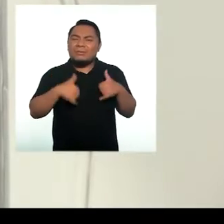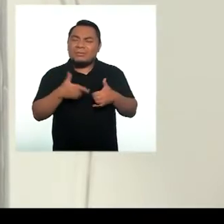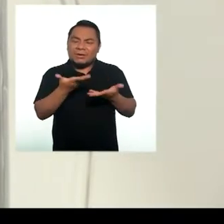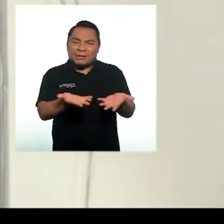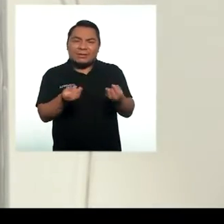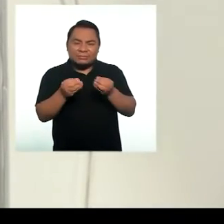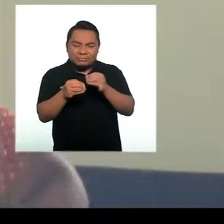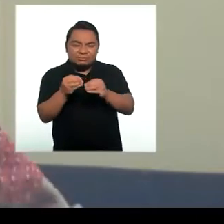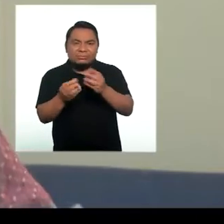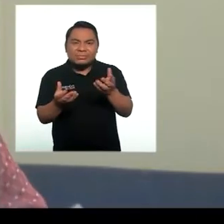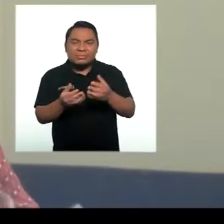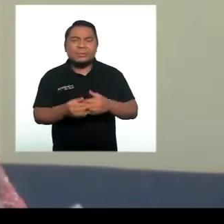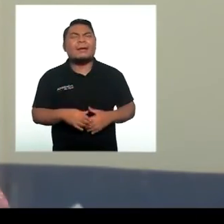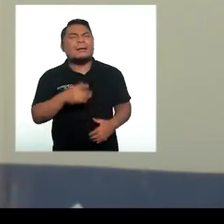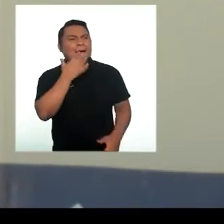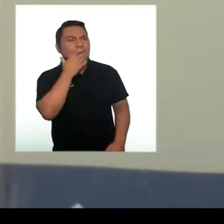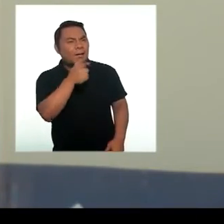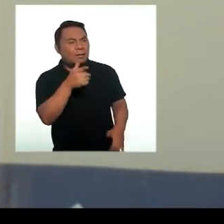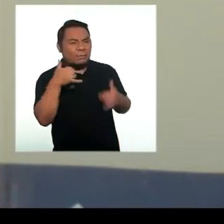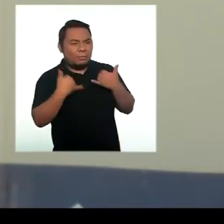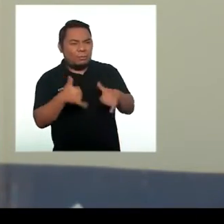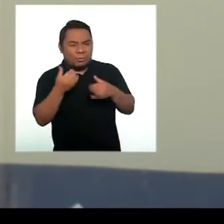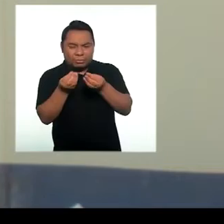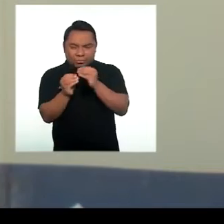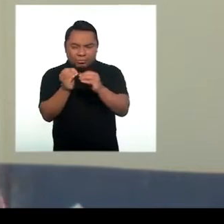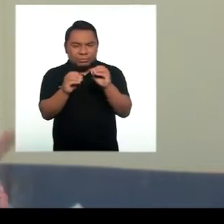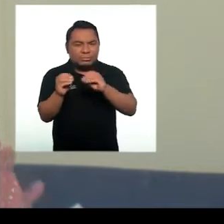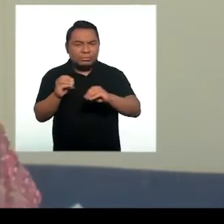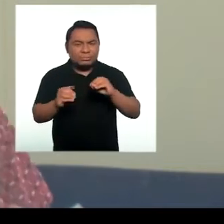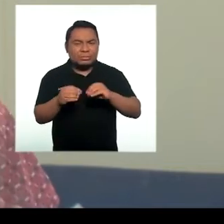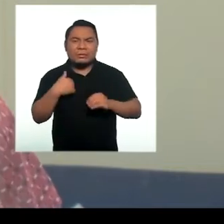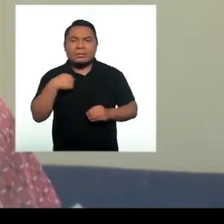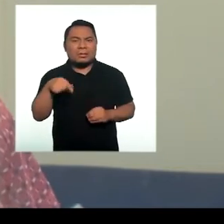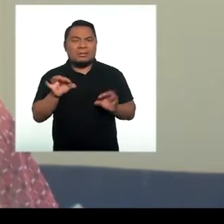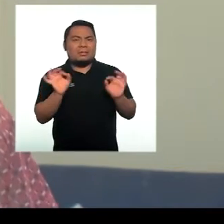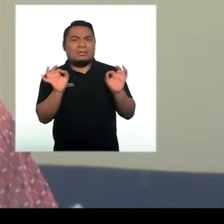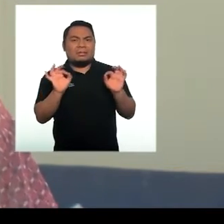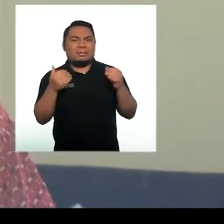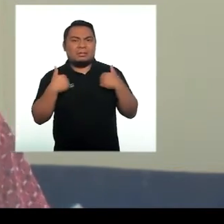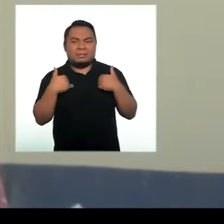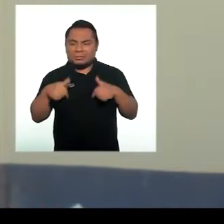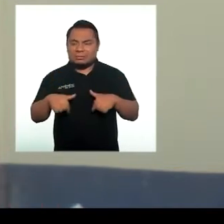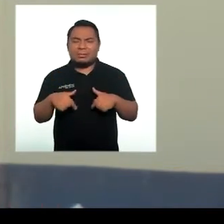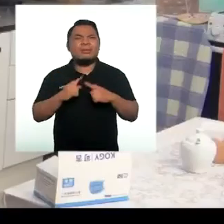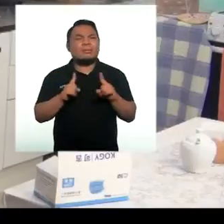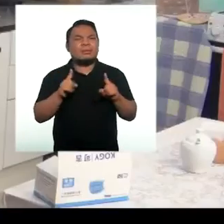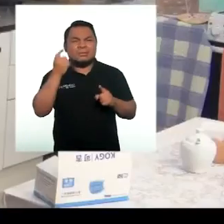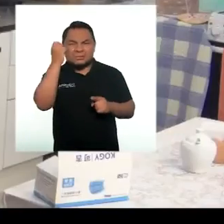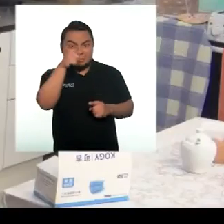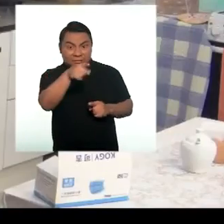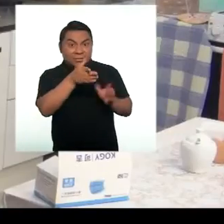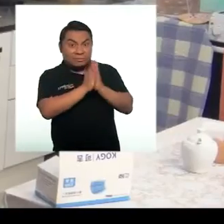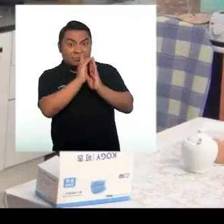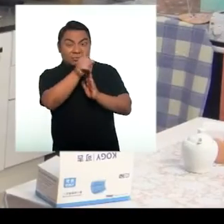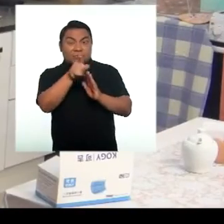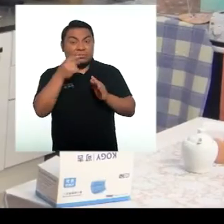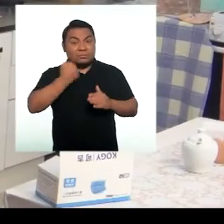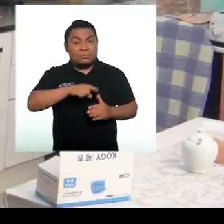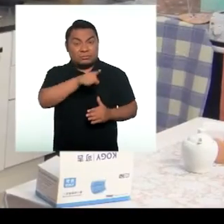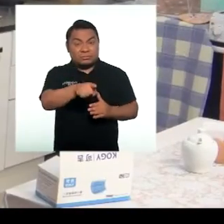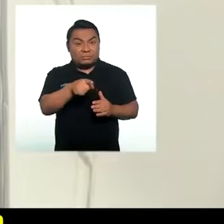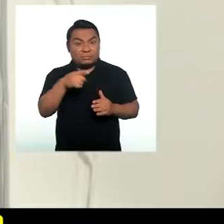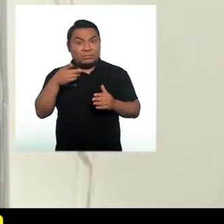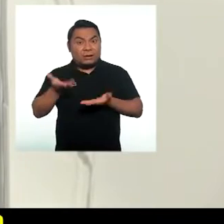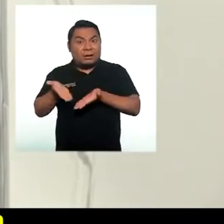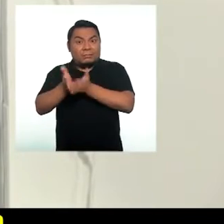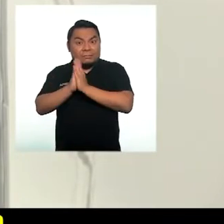juegos. Ah, jueguitos didácticos. Bueno, no tengo por acá, pero no entiendo, ¿te han pedido juegos didácticos para tu